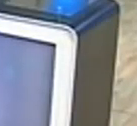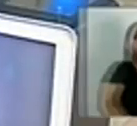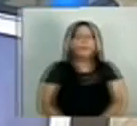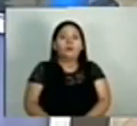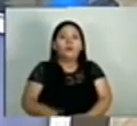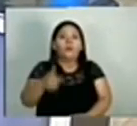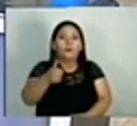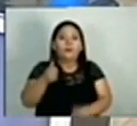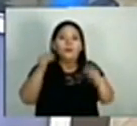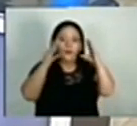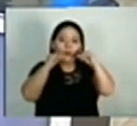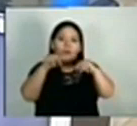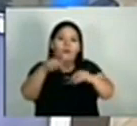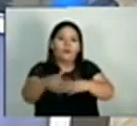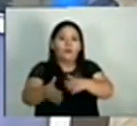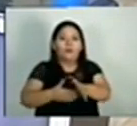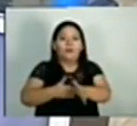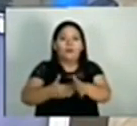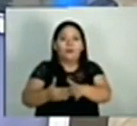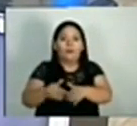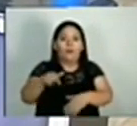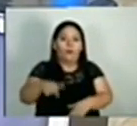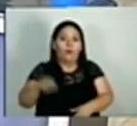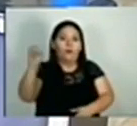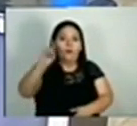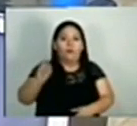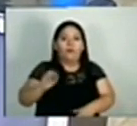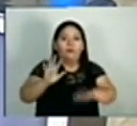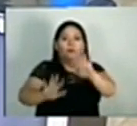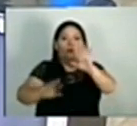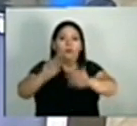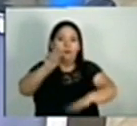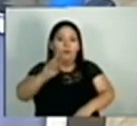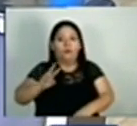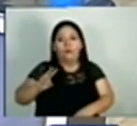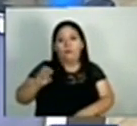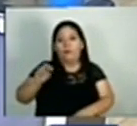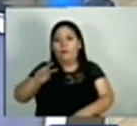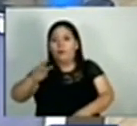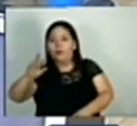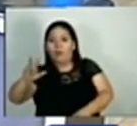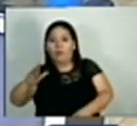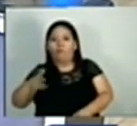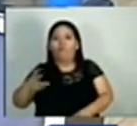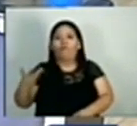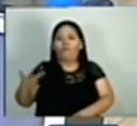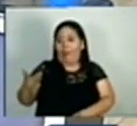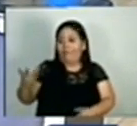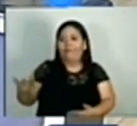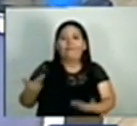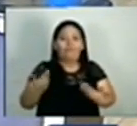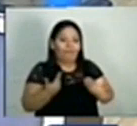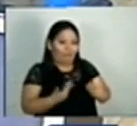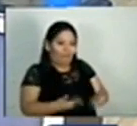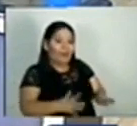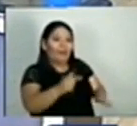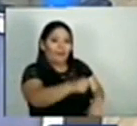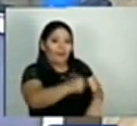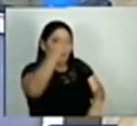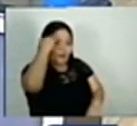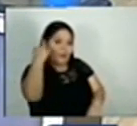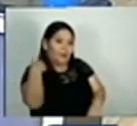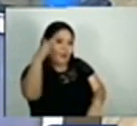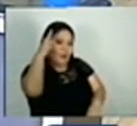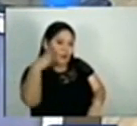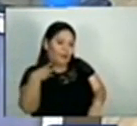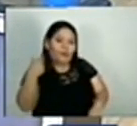iniciamos Noticiero Hechos Ediciones Celar este 12 de octubre del año 2023. Equipo completo ya se encuentra con nosotros Roxana Webb. Buenas